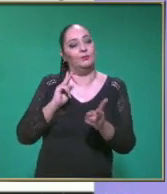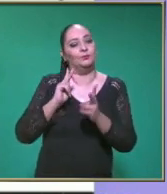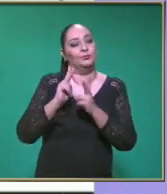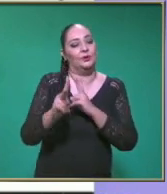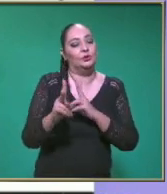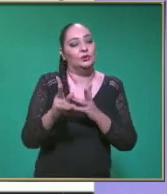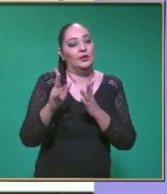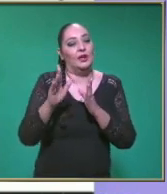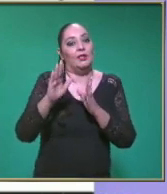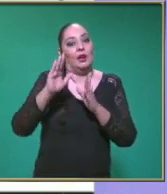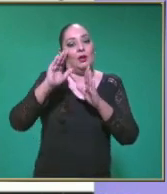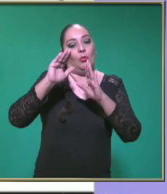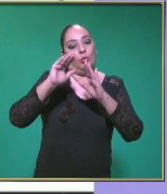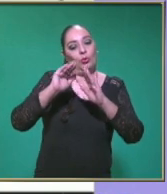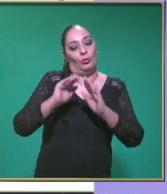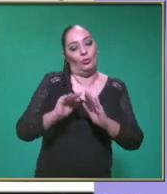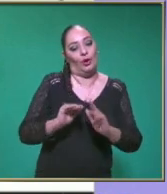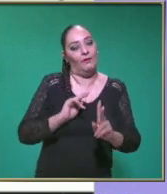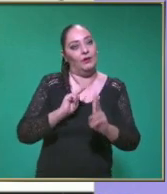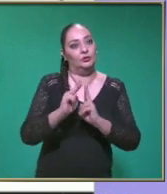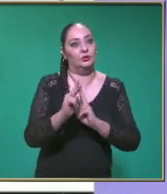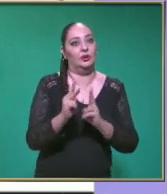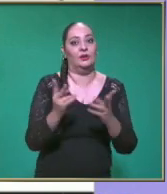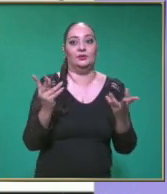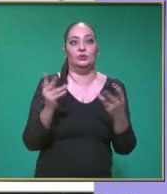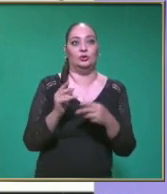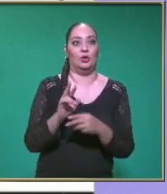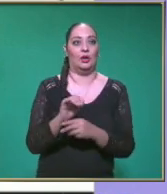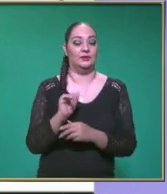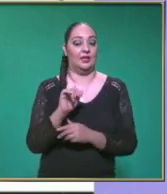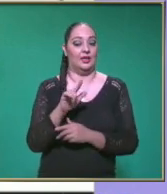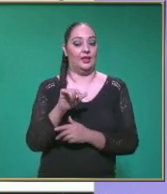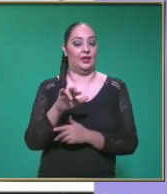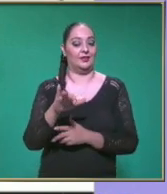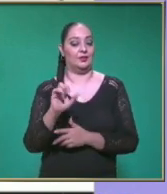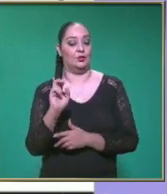Descendiendo Es decir Una aceleración Constante